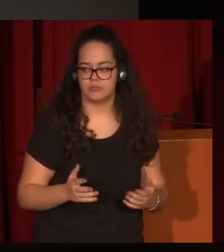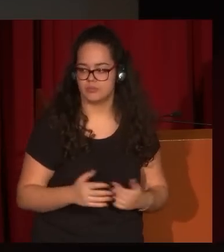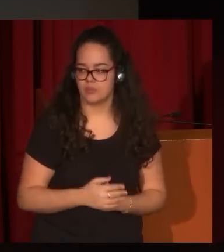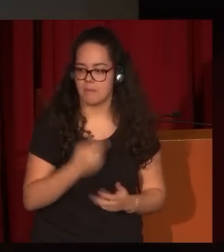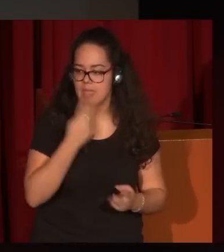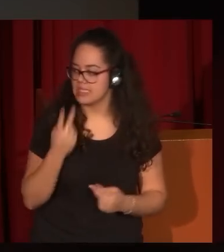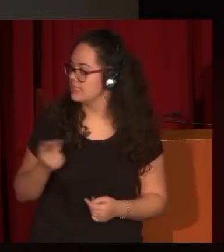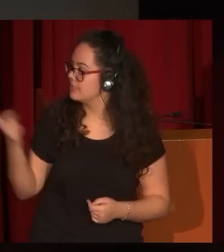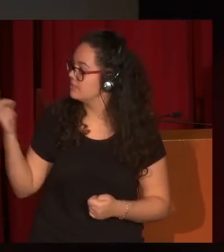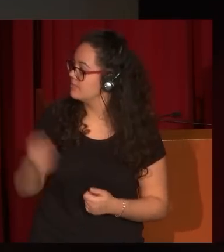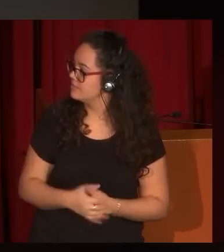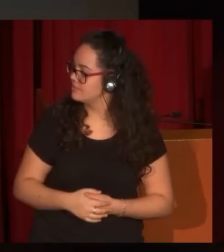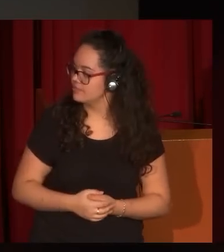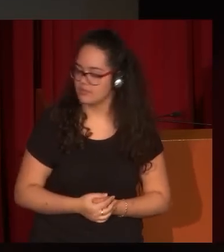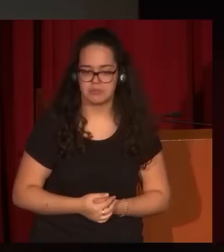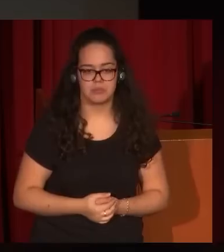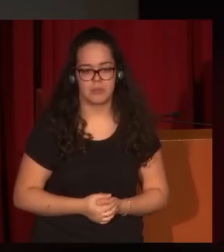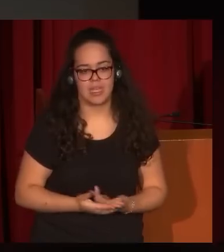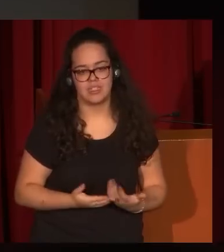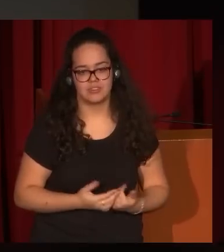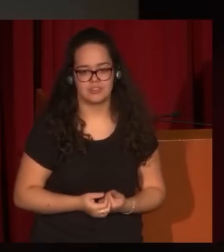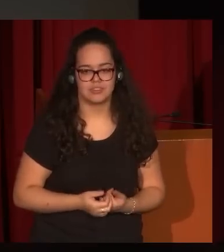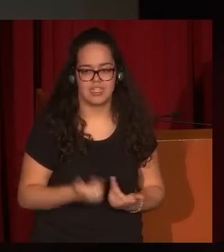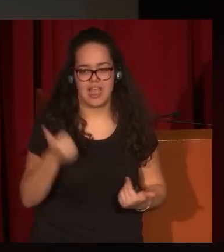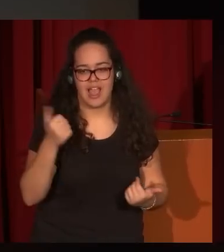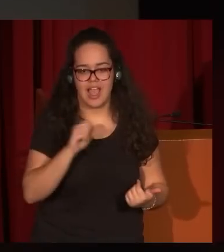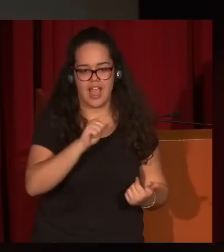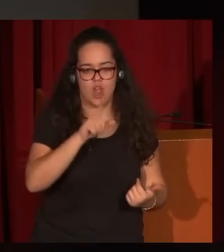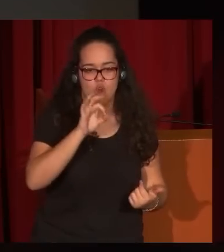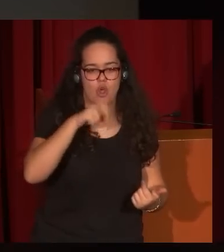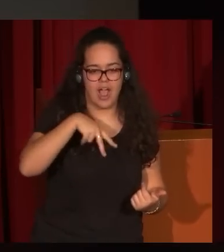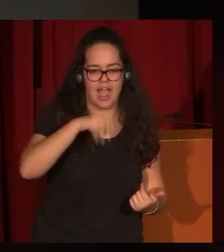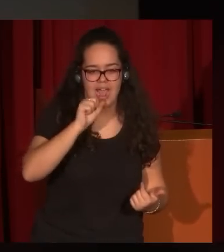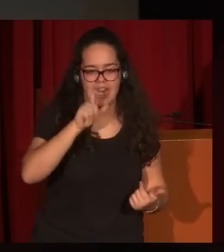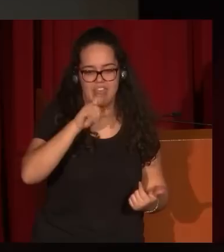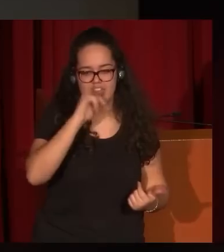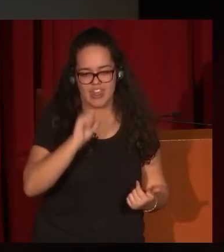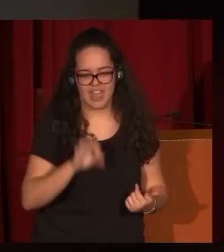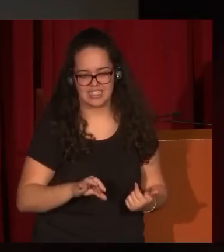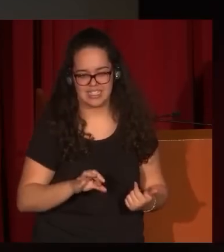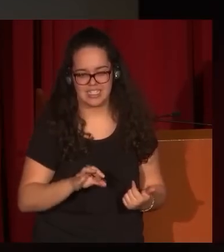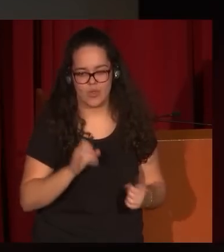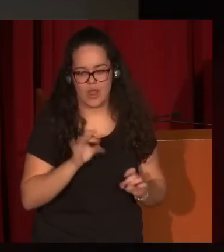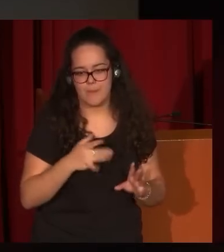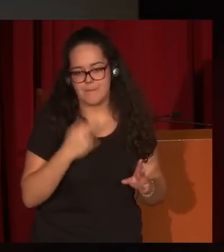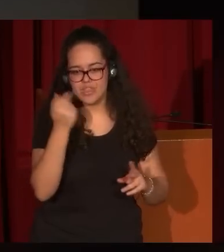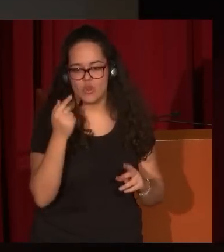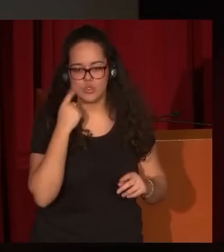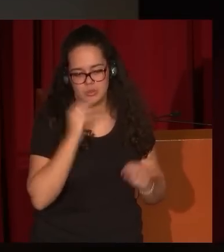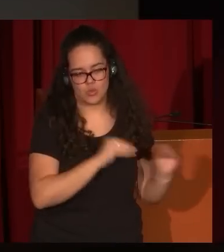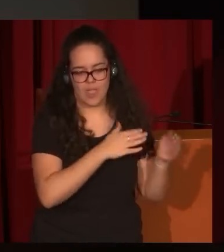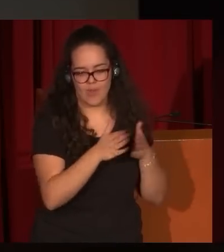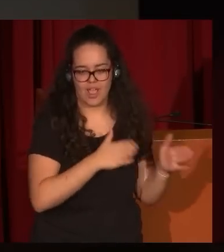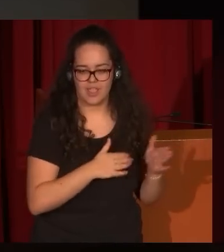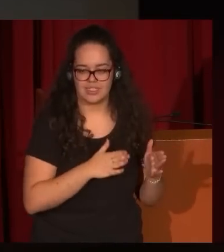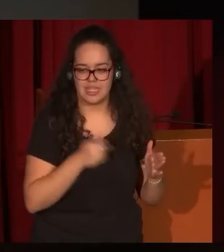Estas escenas, vamos a decirlo así, más a lo alenza, nos recuerdan más a lo que es un pintor costumbrista de su tiempo. Y algo también